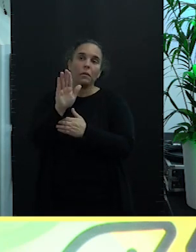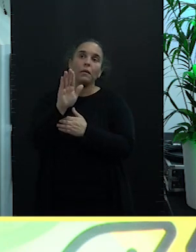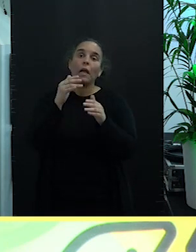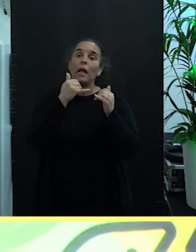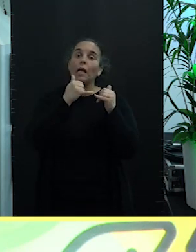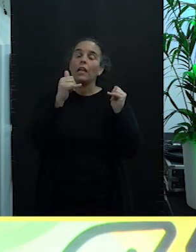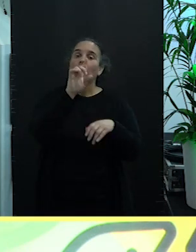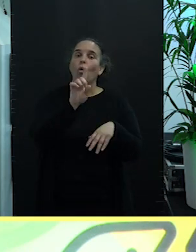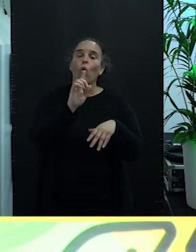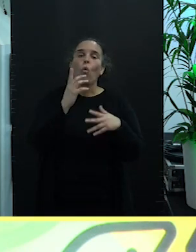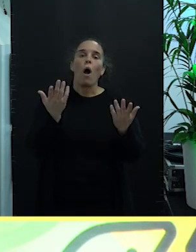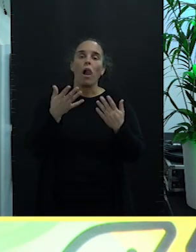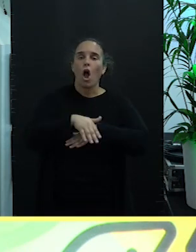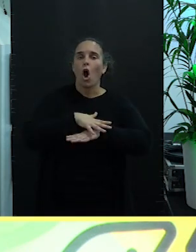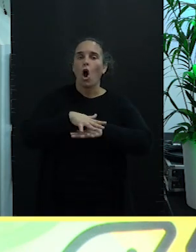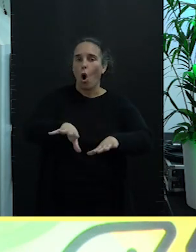estaría el de gobernanza.